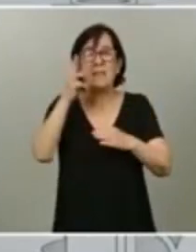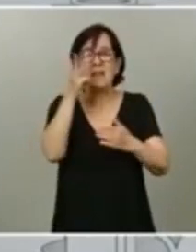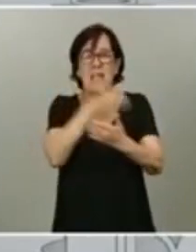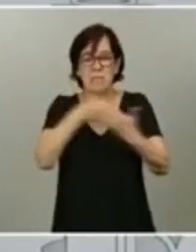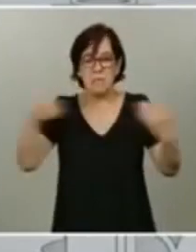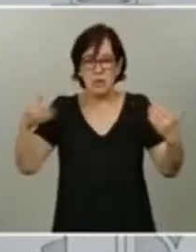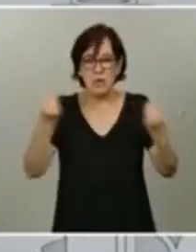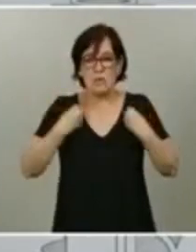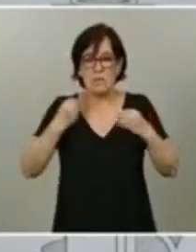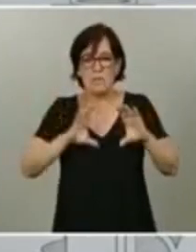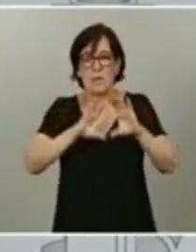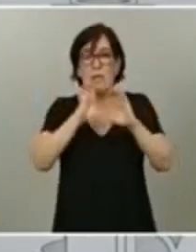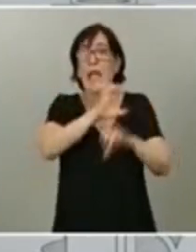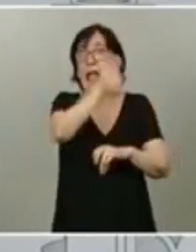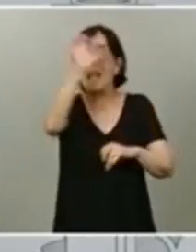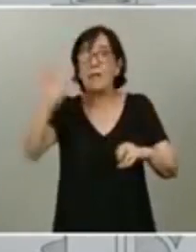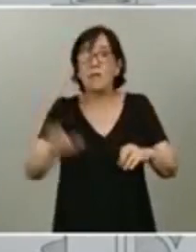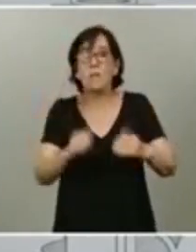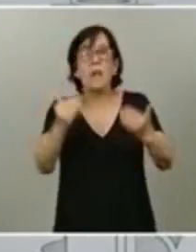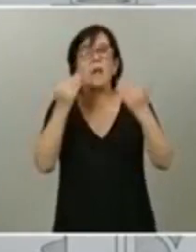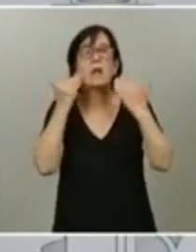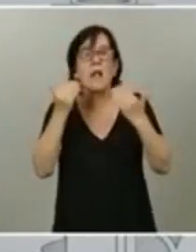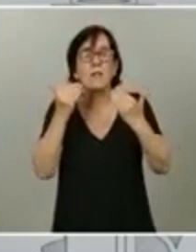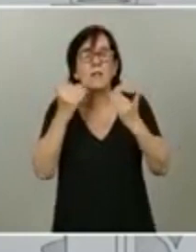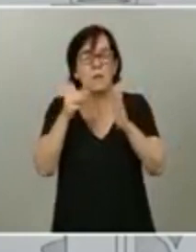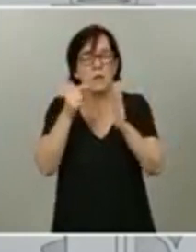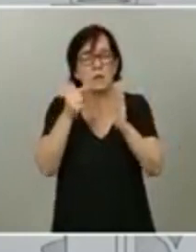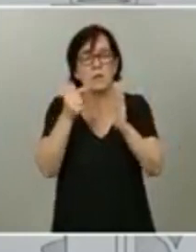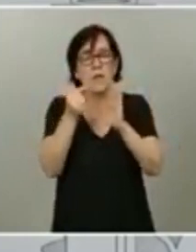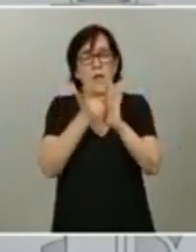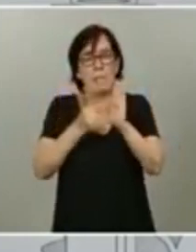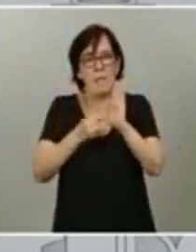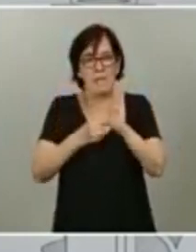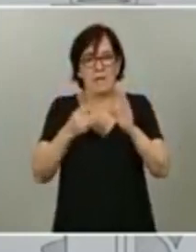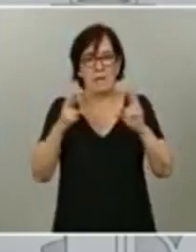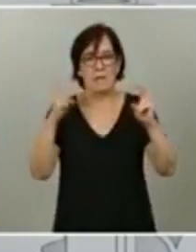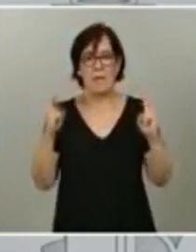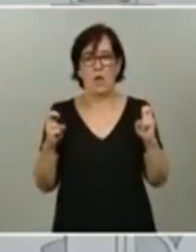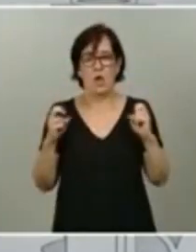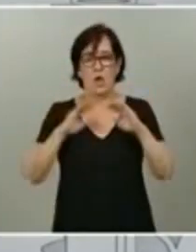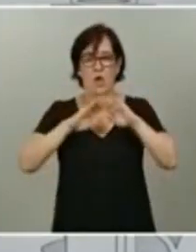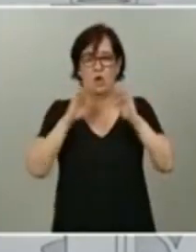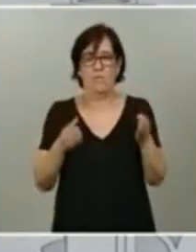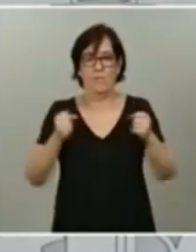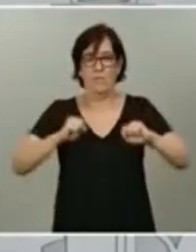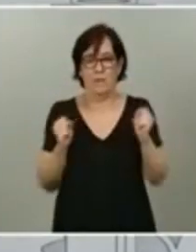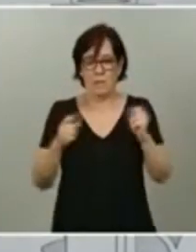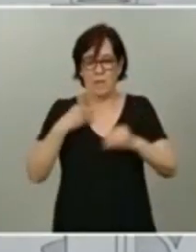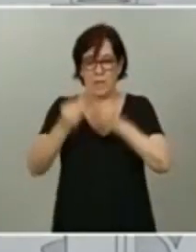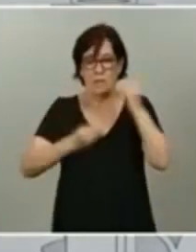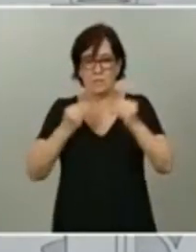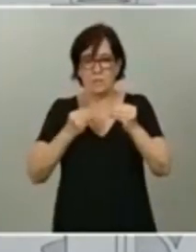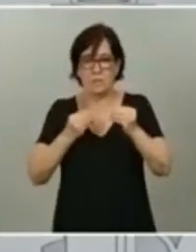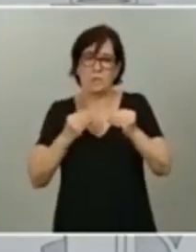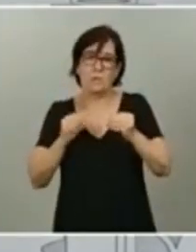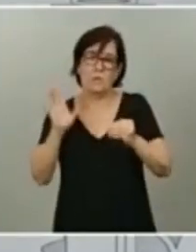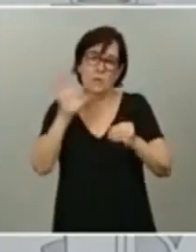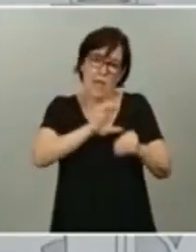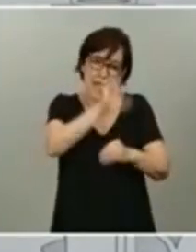continente europeo, gracias a las medidas de confinamiento que hemos realizado el conjunto de países europeos.